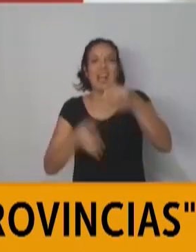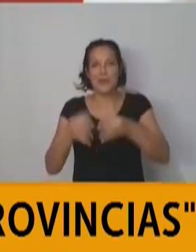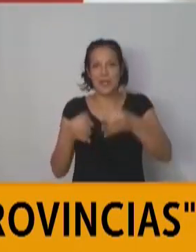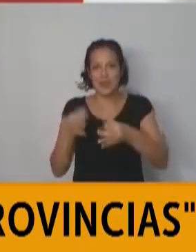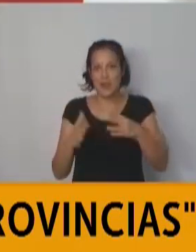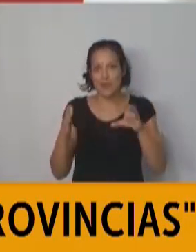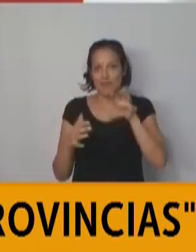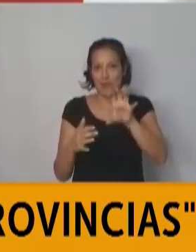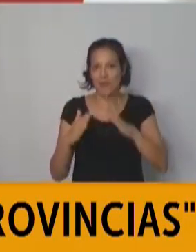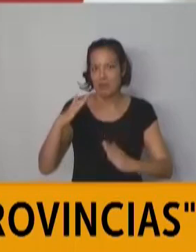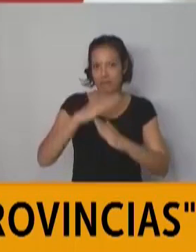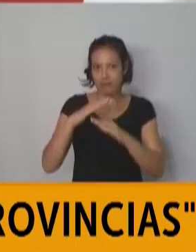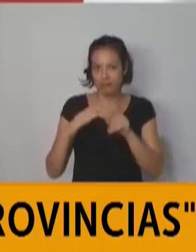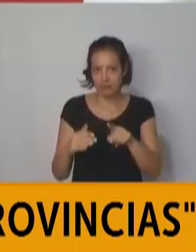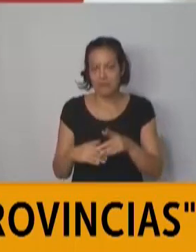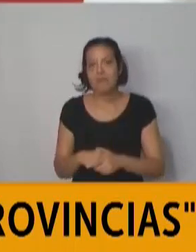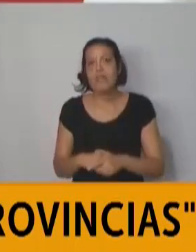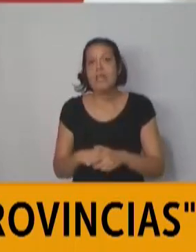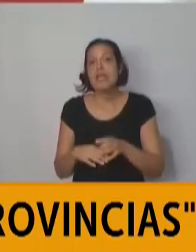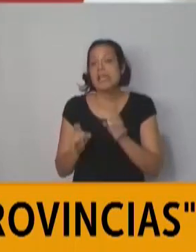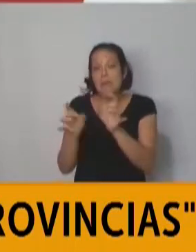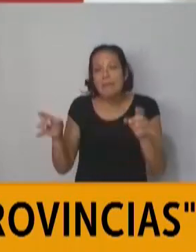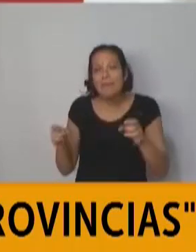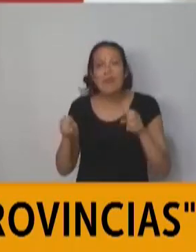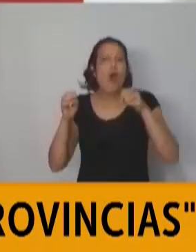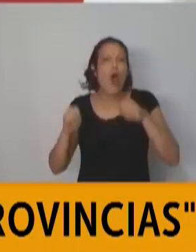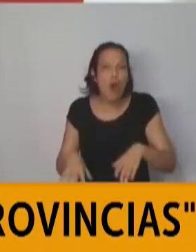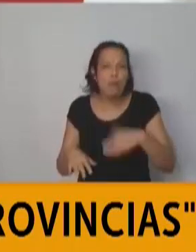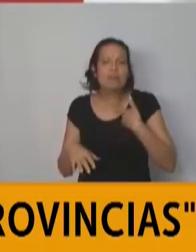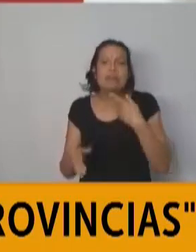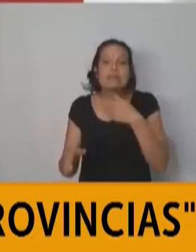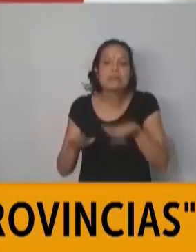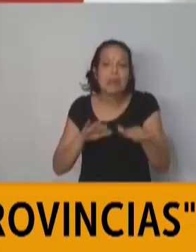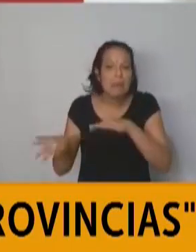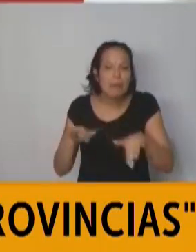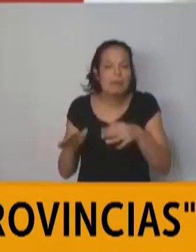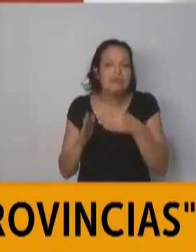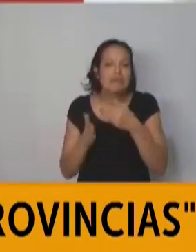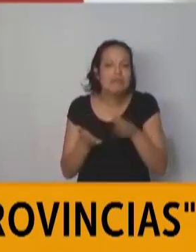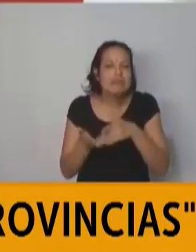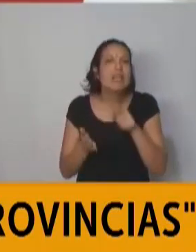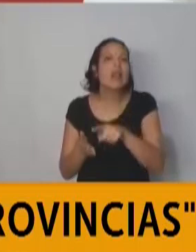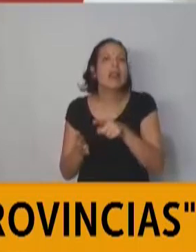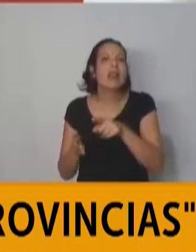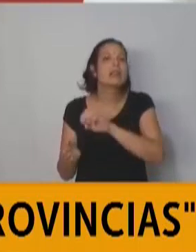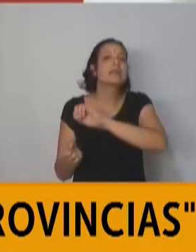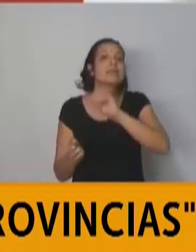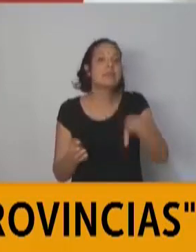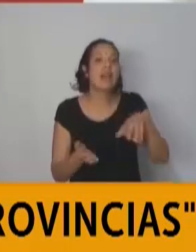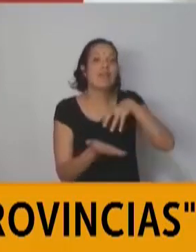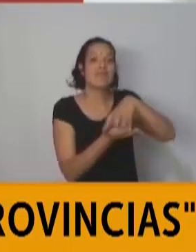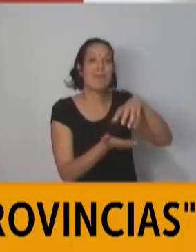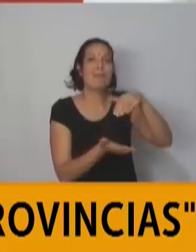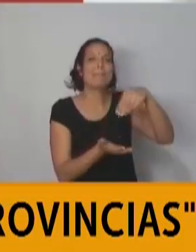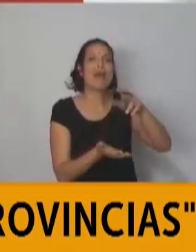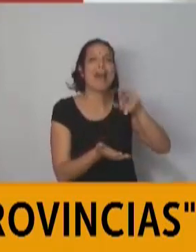Una vez que se descartan los virus más comunes, esa muestra se va a derivar al Malbran. Primero hay que ver si no es influenza,